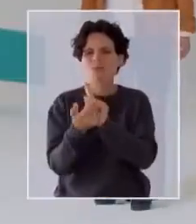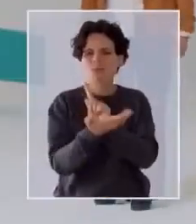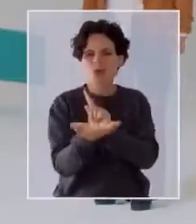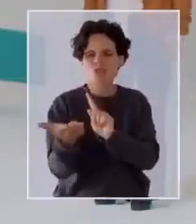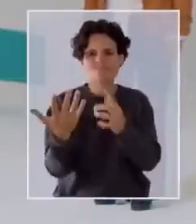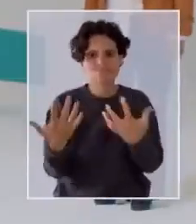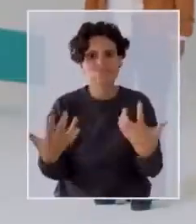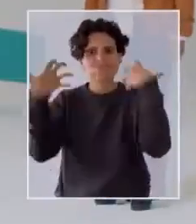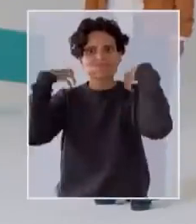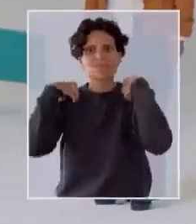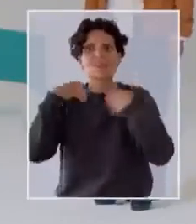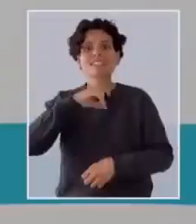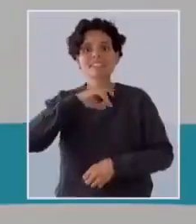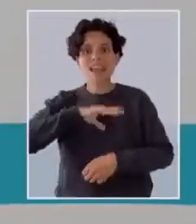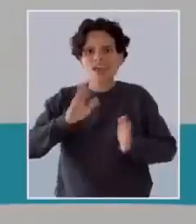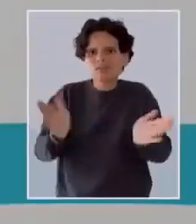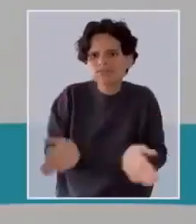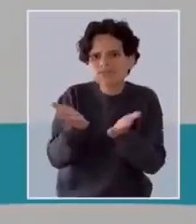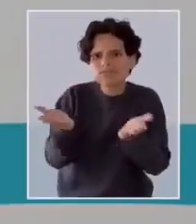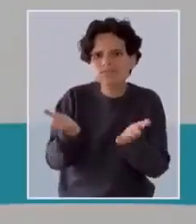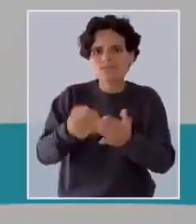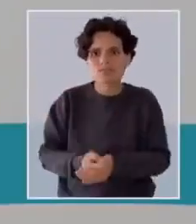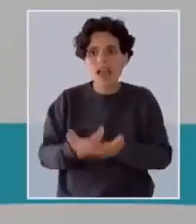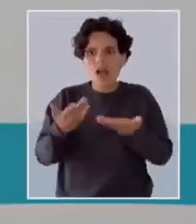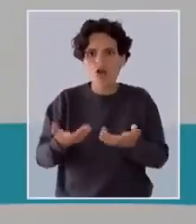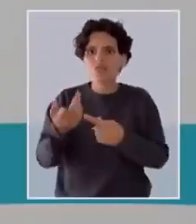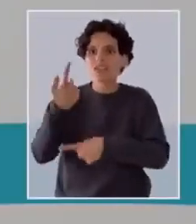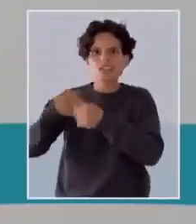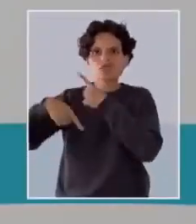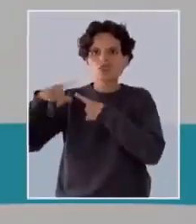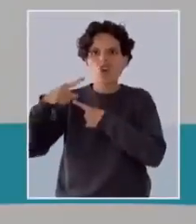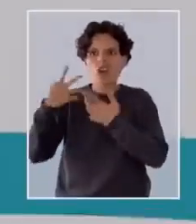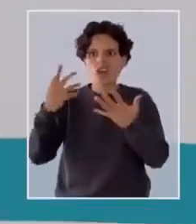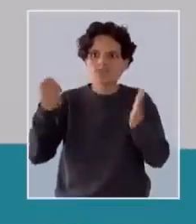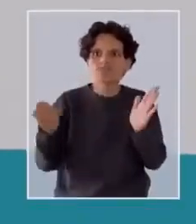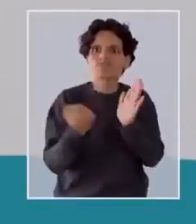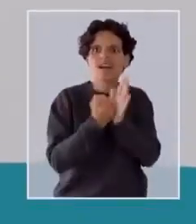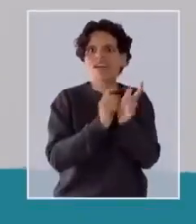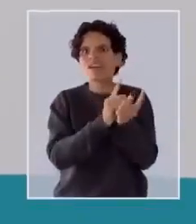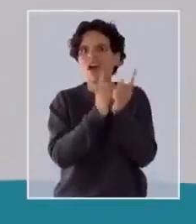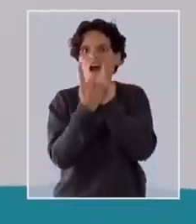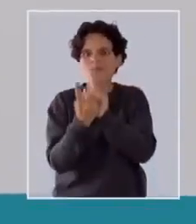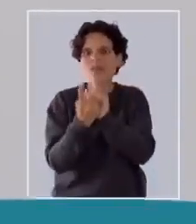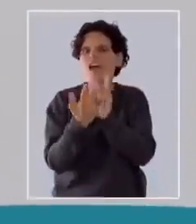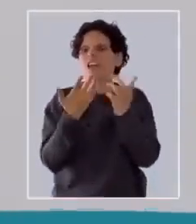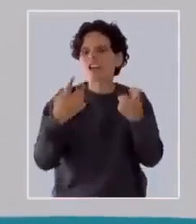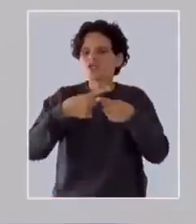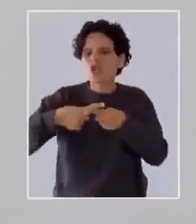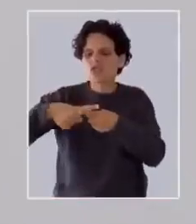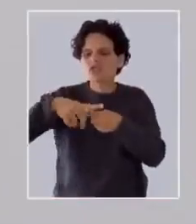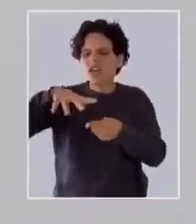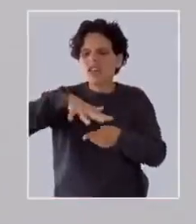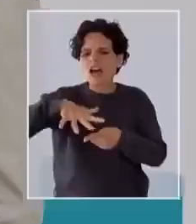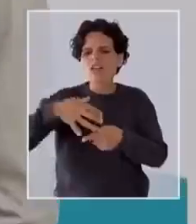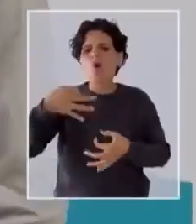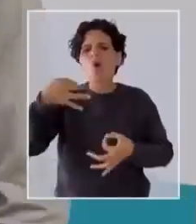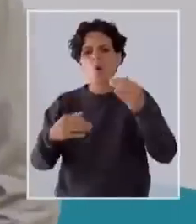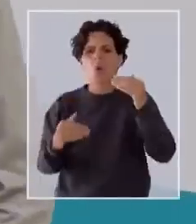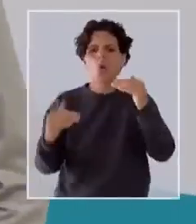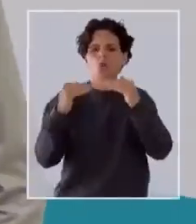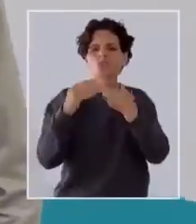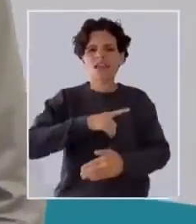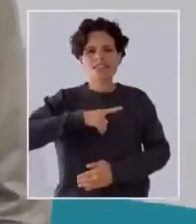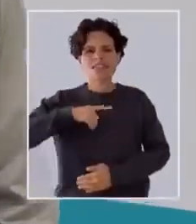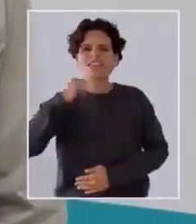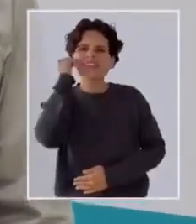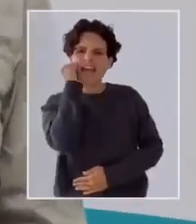y debe empujar los cambios. Hoy tenemos una oportunidad histórica de avanzar. Hacia una sociedad justa, digna y cariñosa. Hacia un